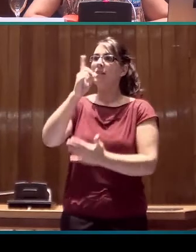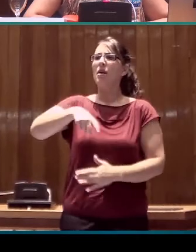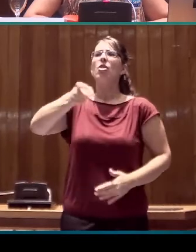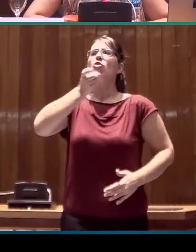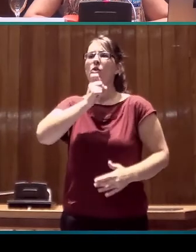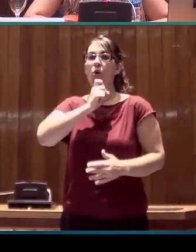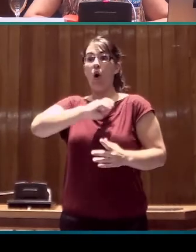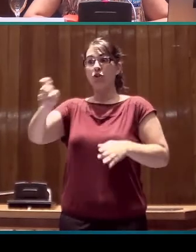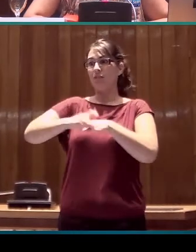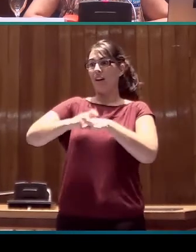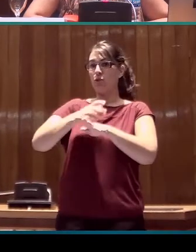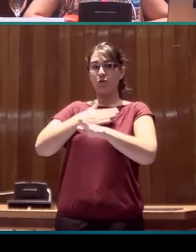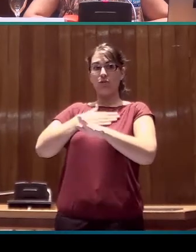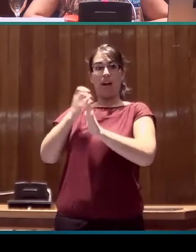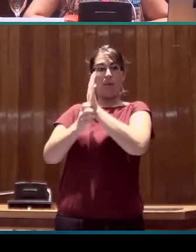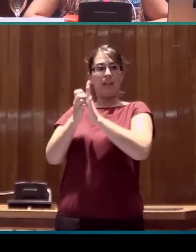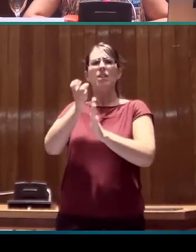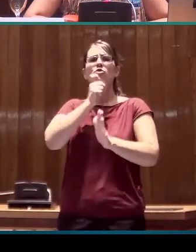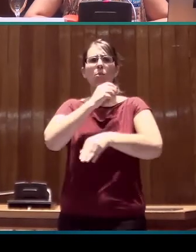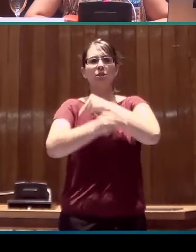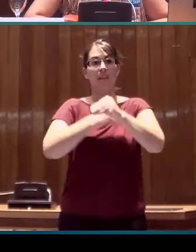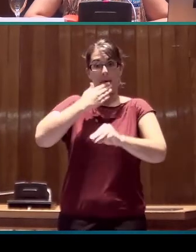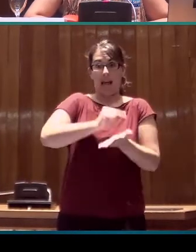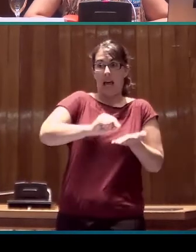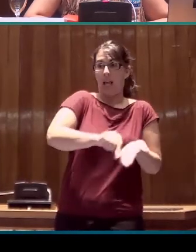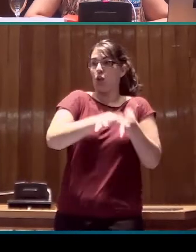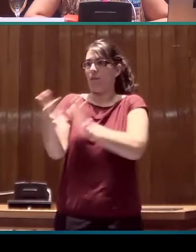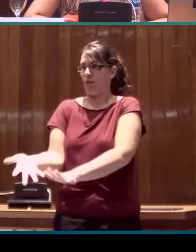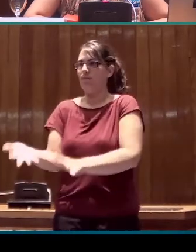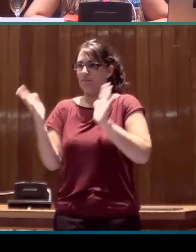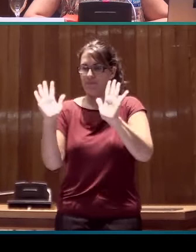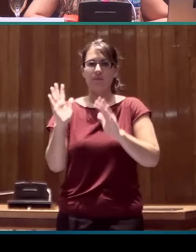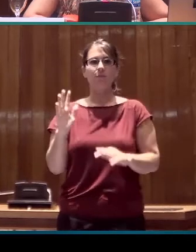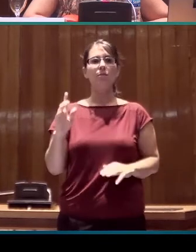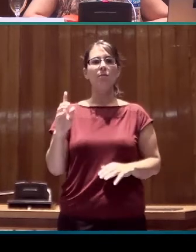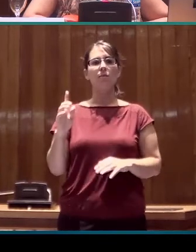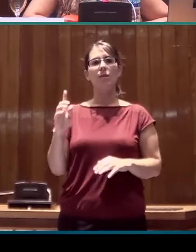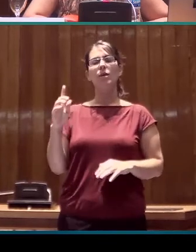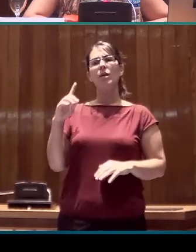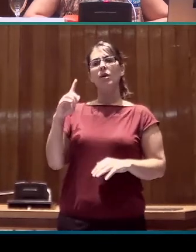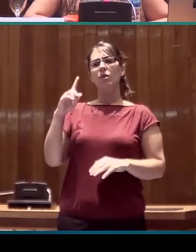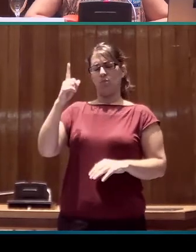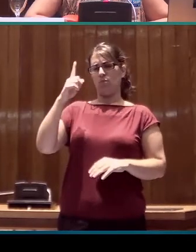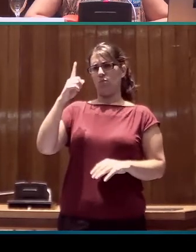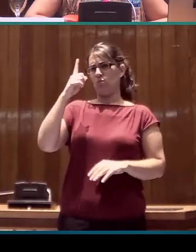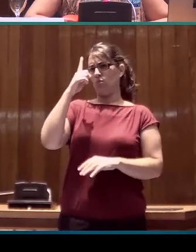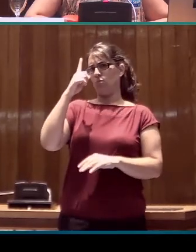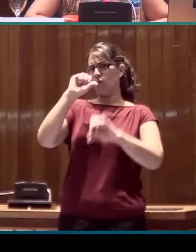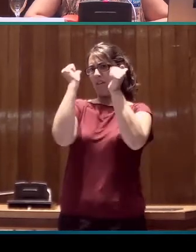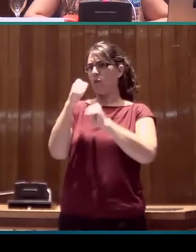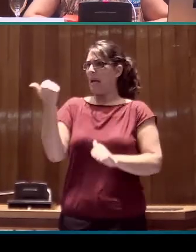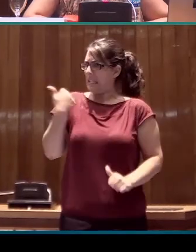gramaticales. Bien, una buena manera, algo que ya ha sido contrastado en